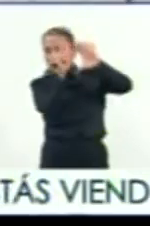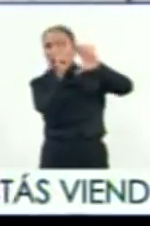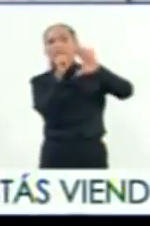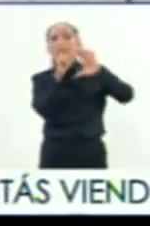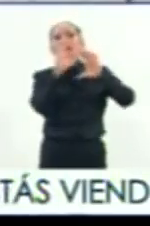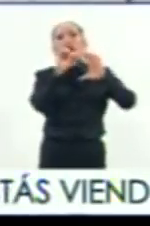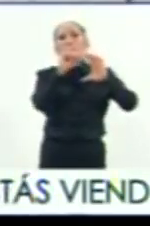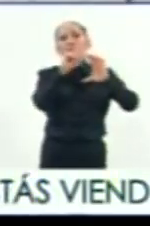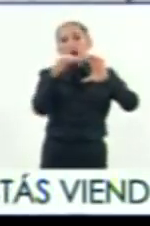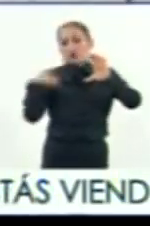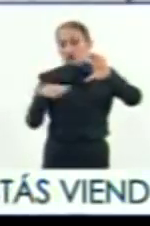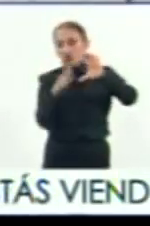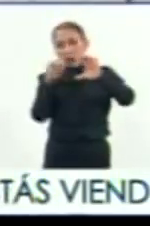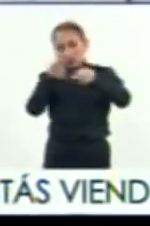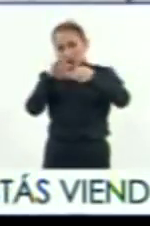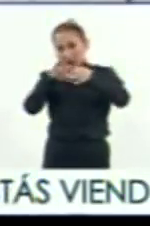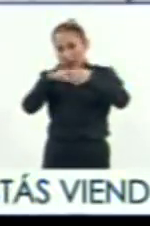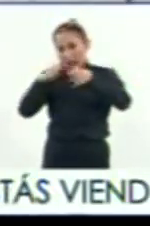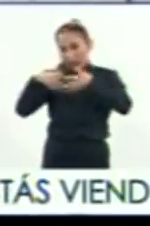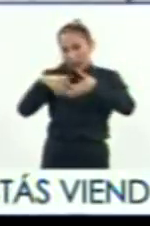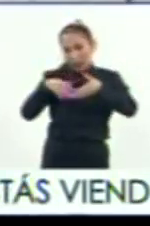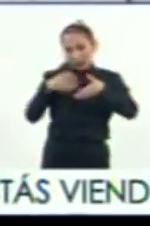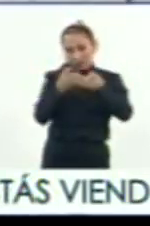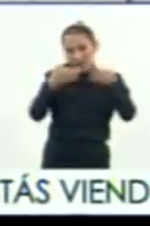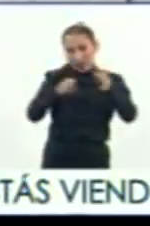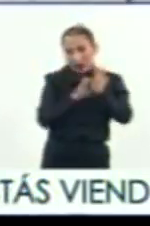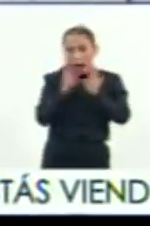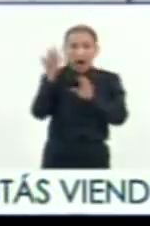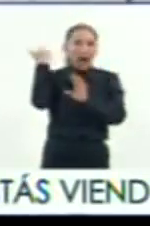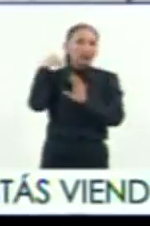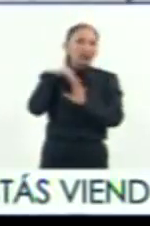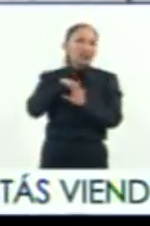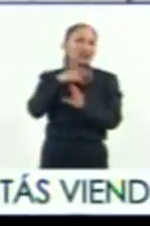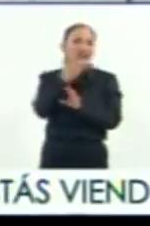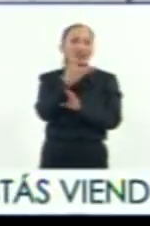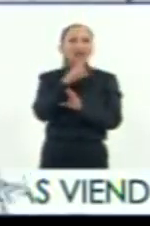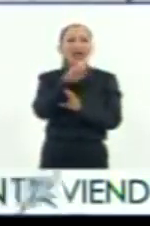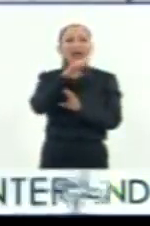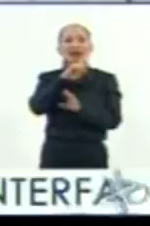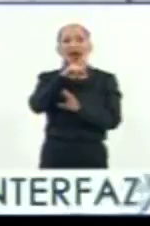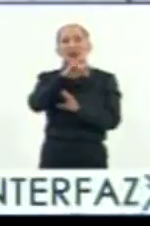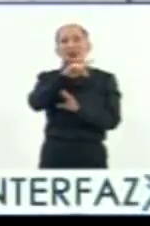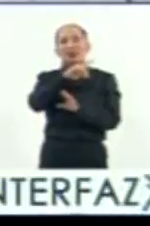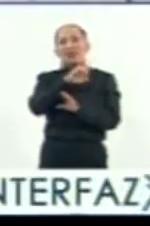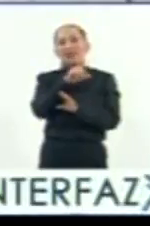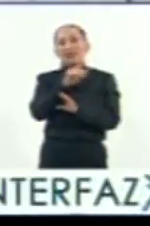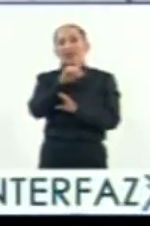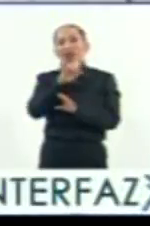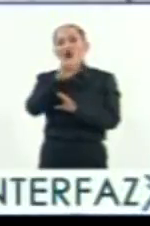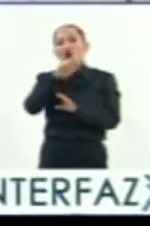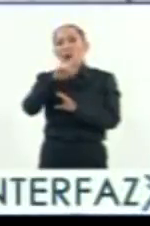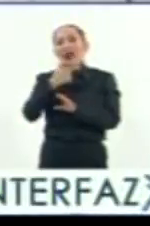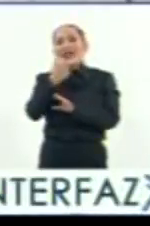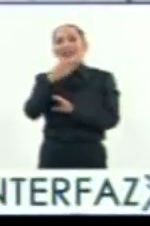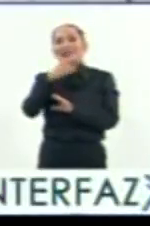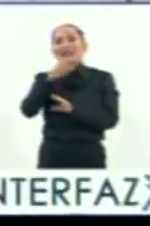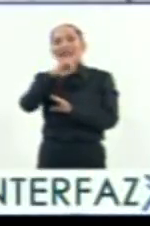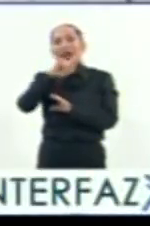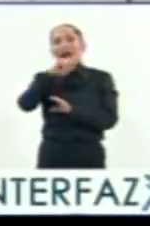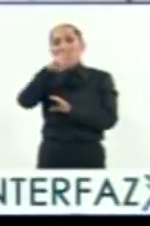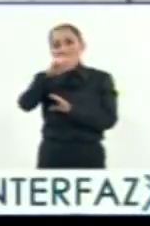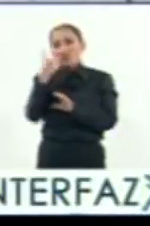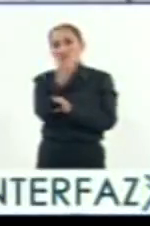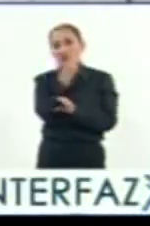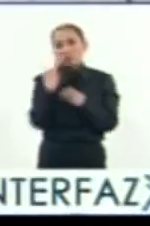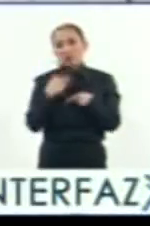cabotaje, va costeando. Esto ya había sido explorado por Hernández de Córdoba y por Grijalva. Ya estaban de alguna forma en